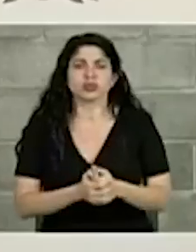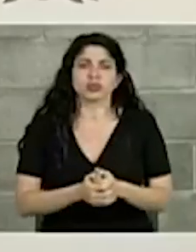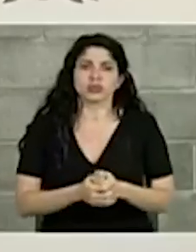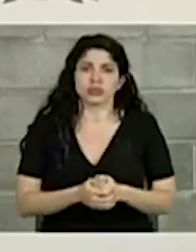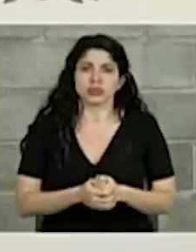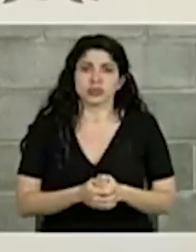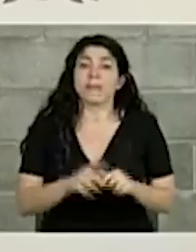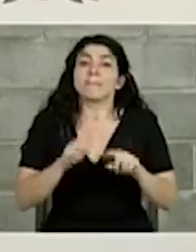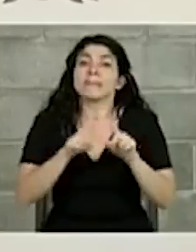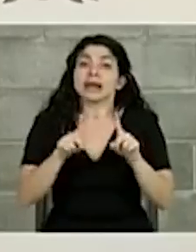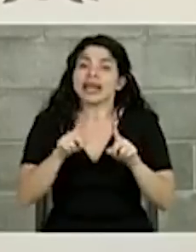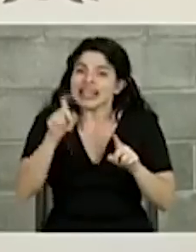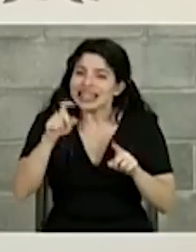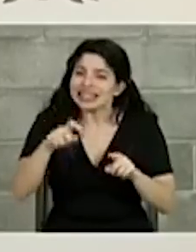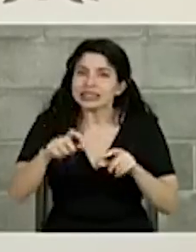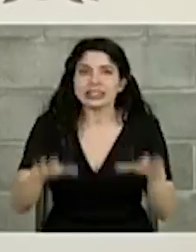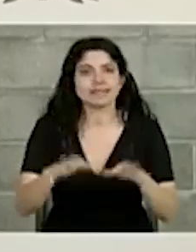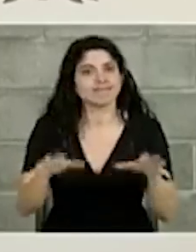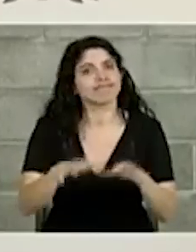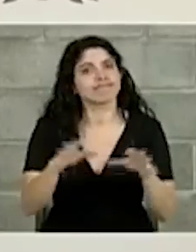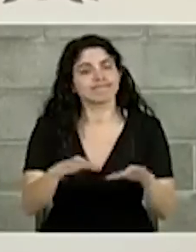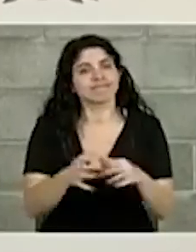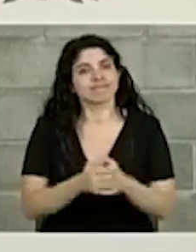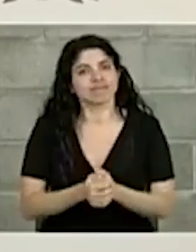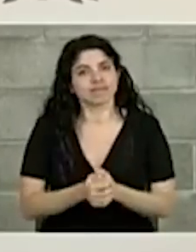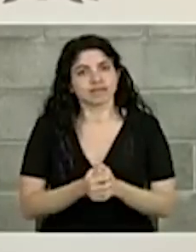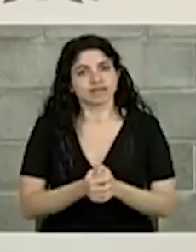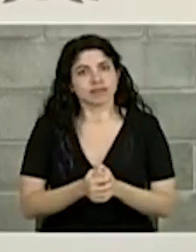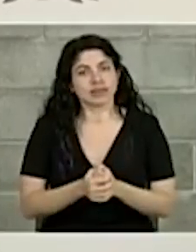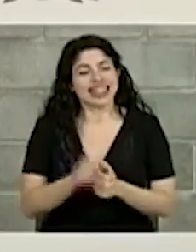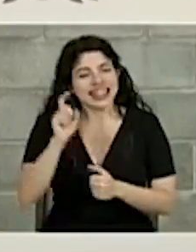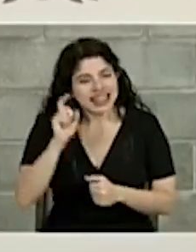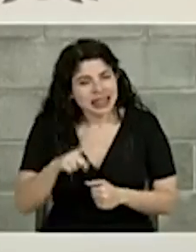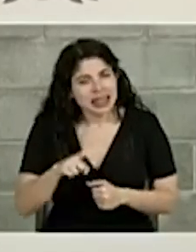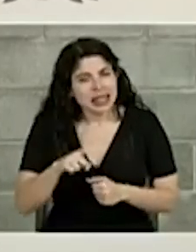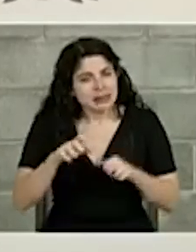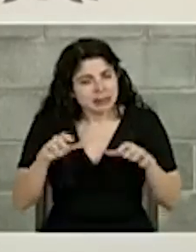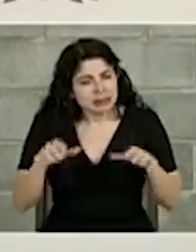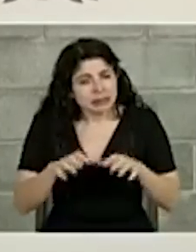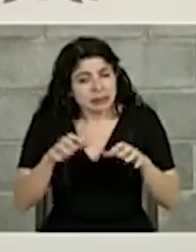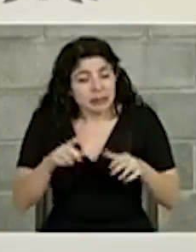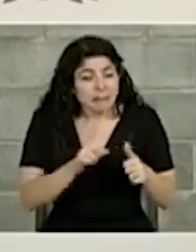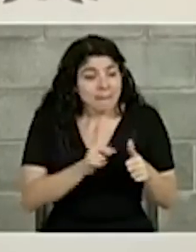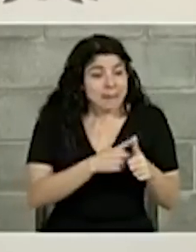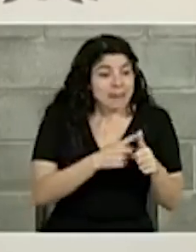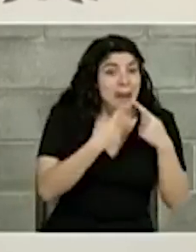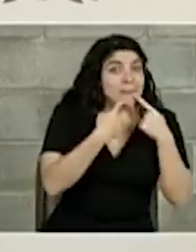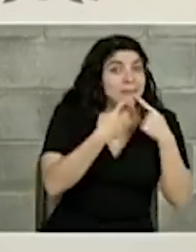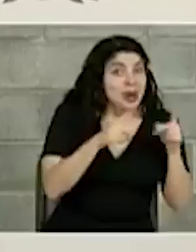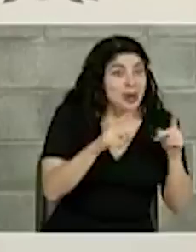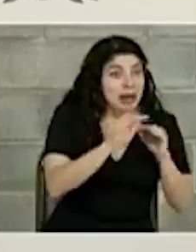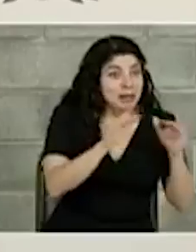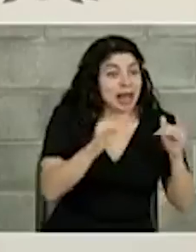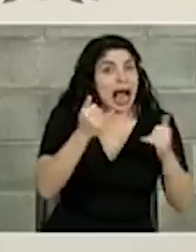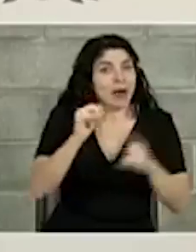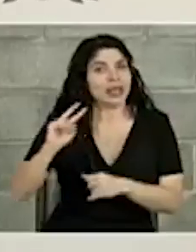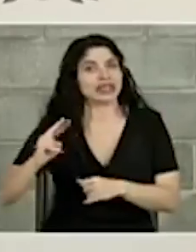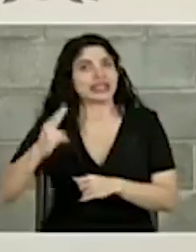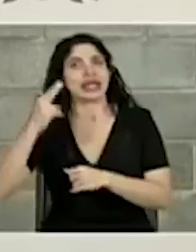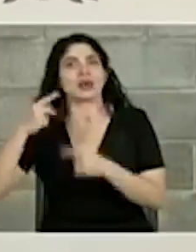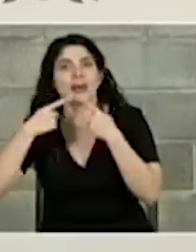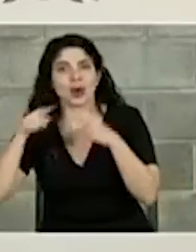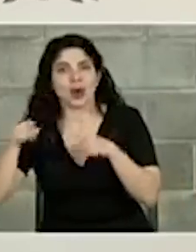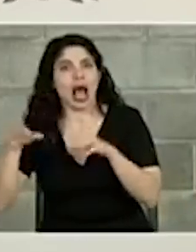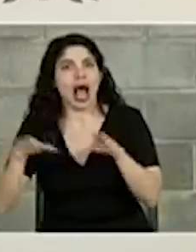pero hagámoslo tenemos que pasar de la primera proclama a la segunda proclama